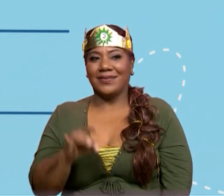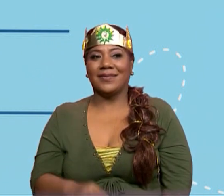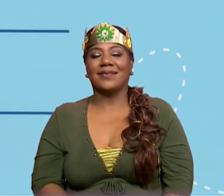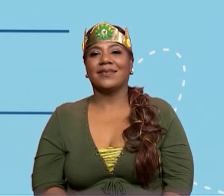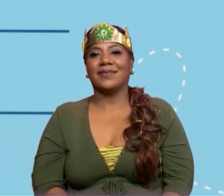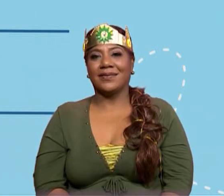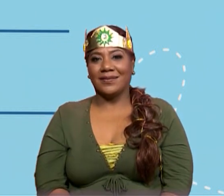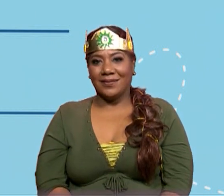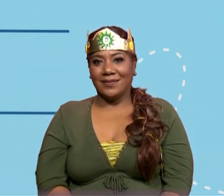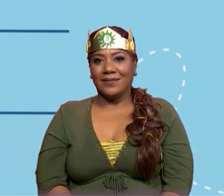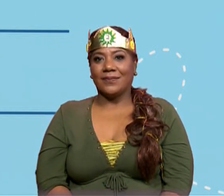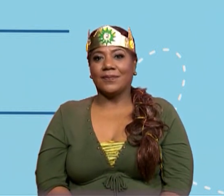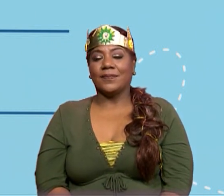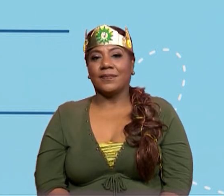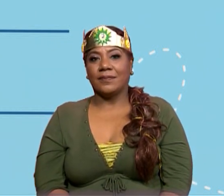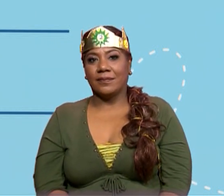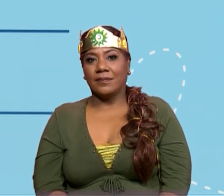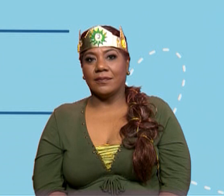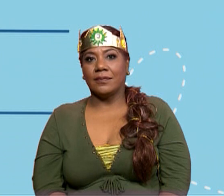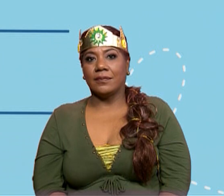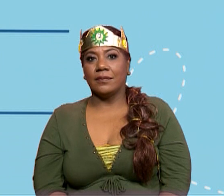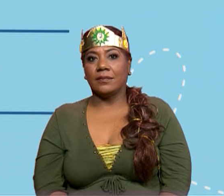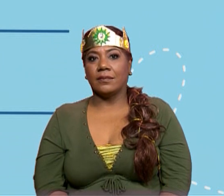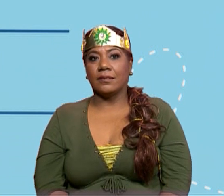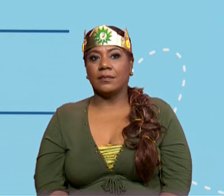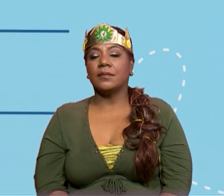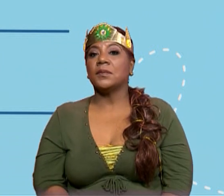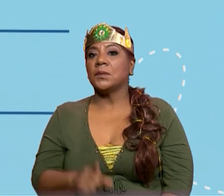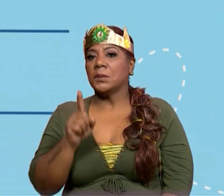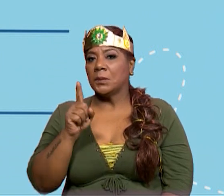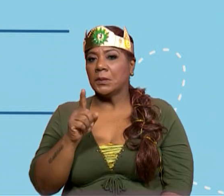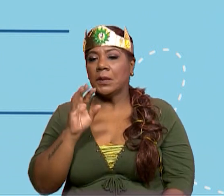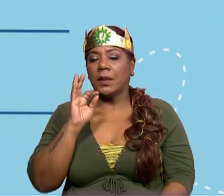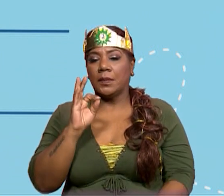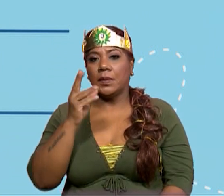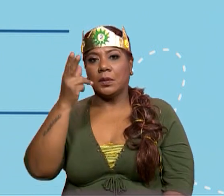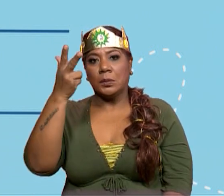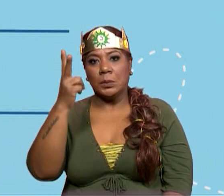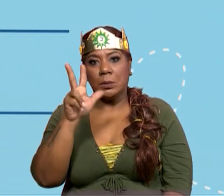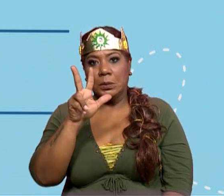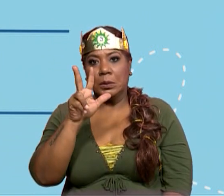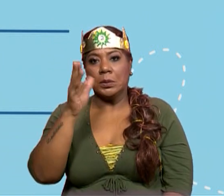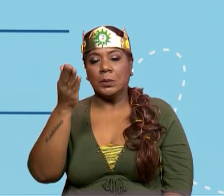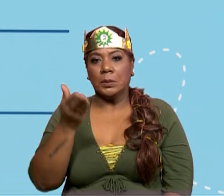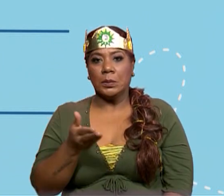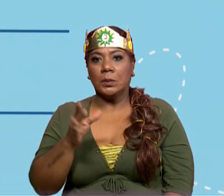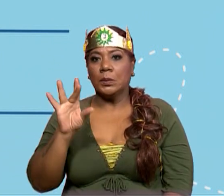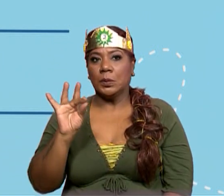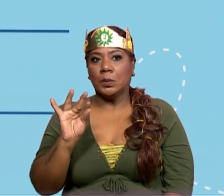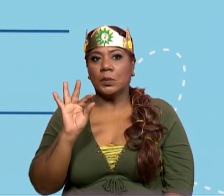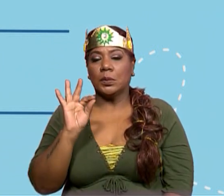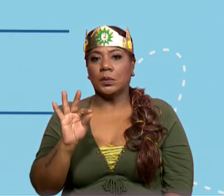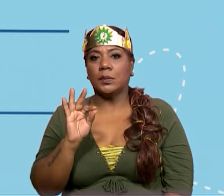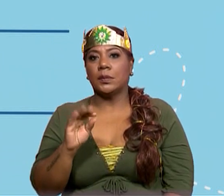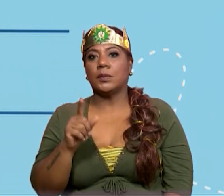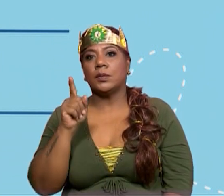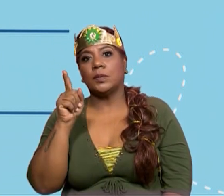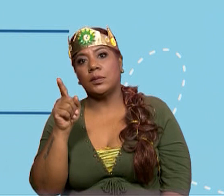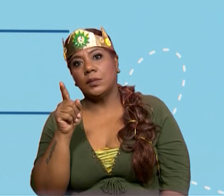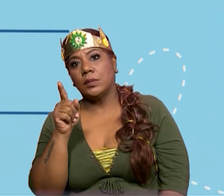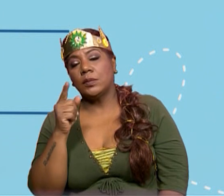sería una fracción propia o impropia. Propia, ¿verdad? Porque el numerador es menor que el denominador. Vamos a ver la última.